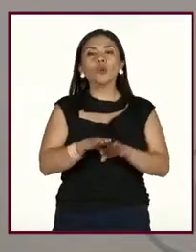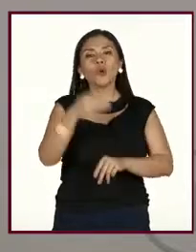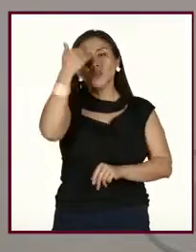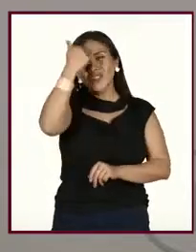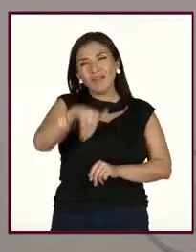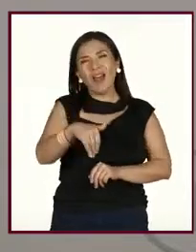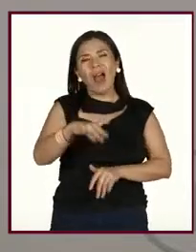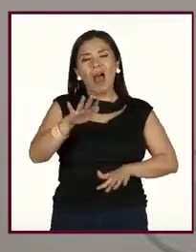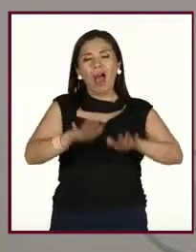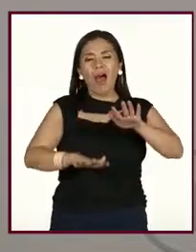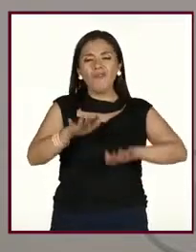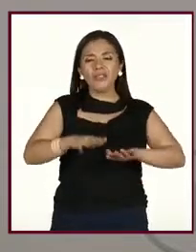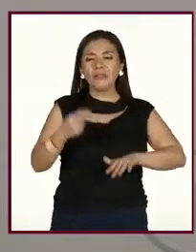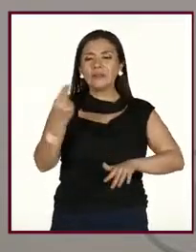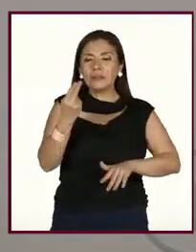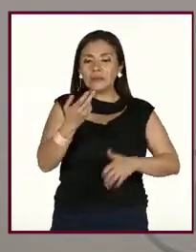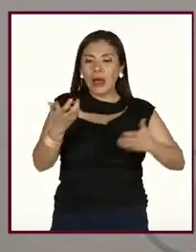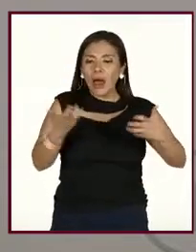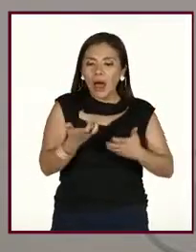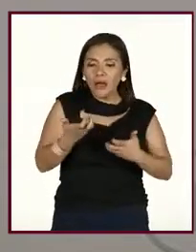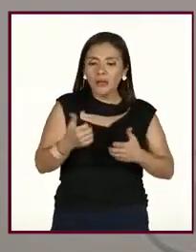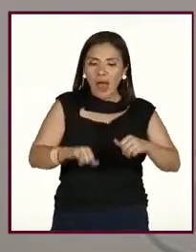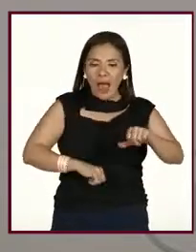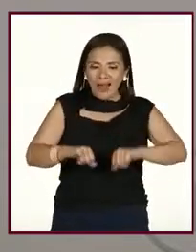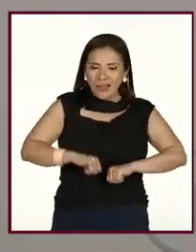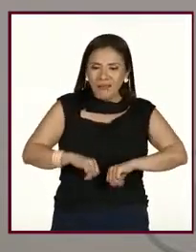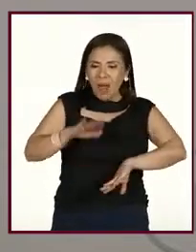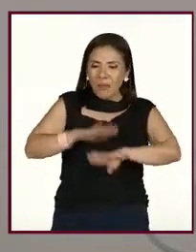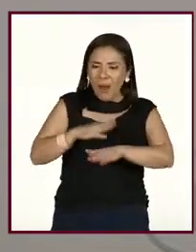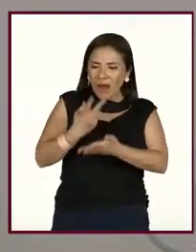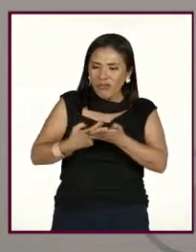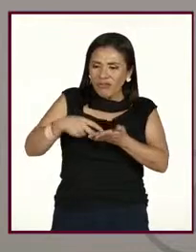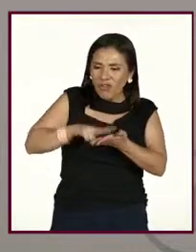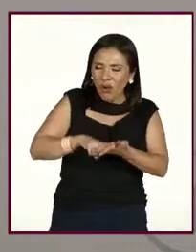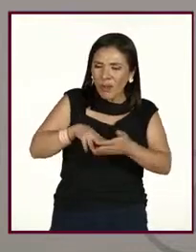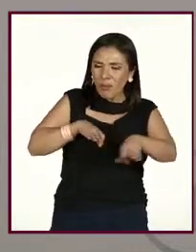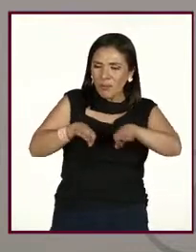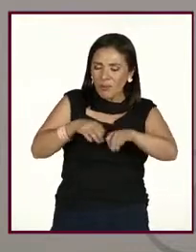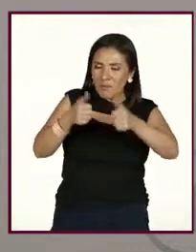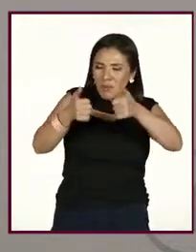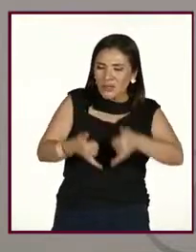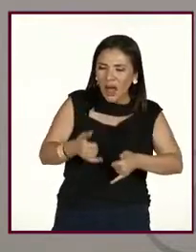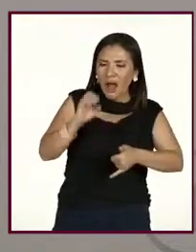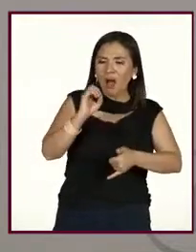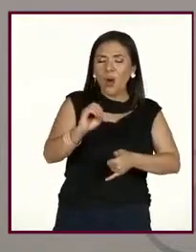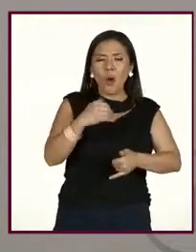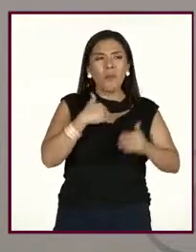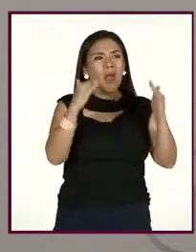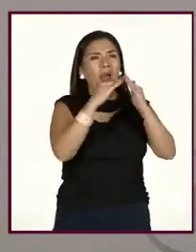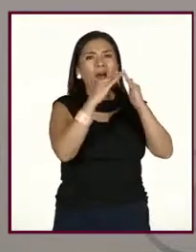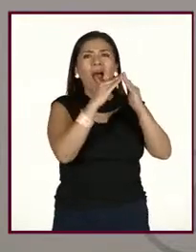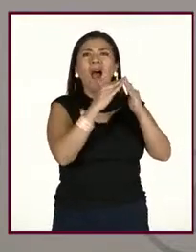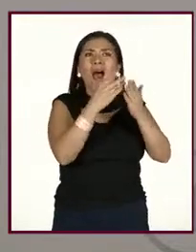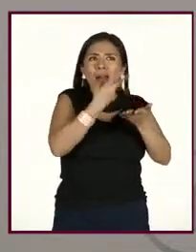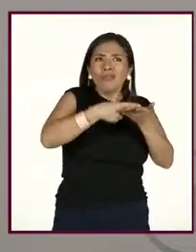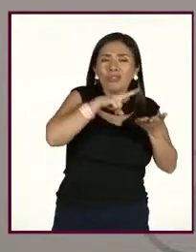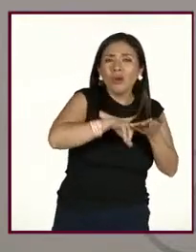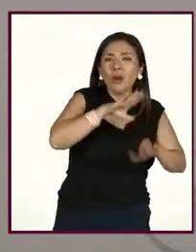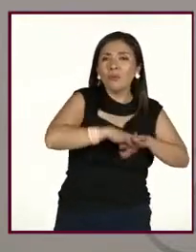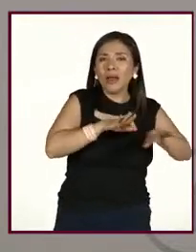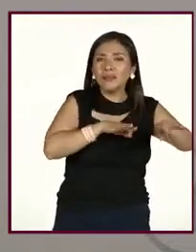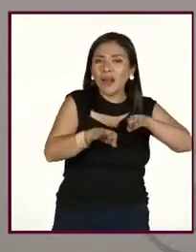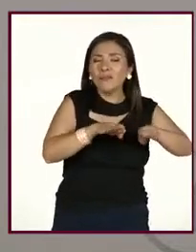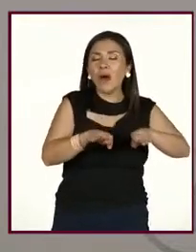a veces hacer actividades extras o fuera de casa. Pero yo creo que